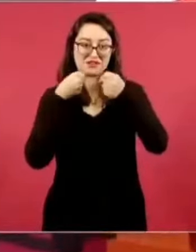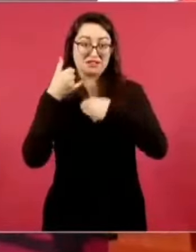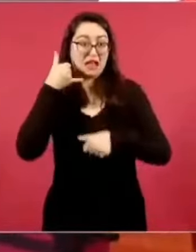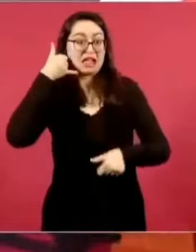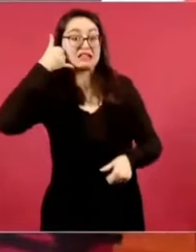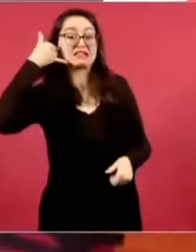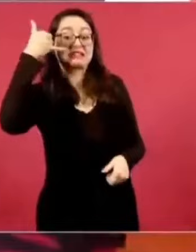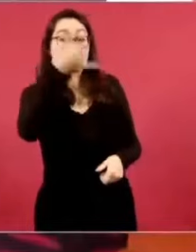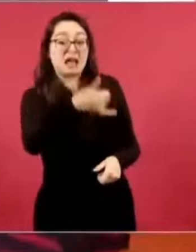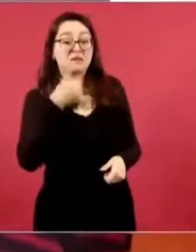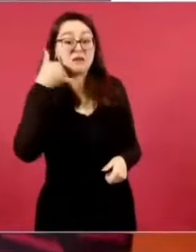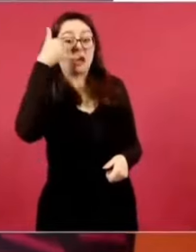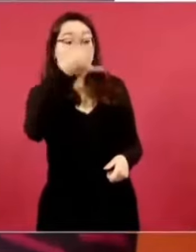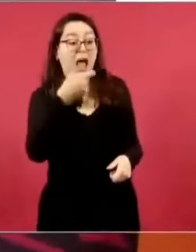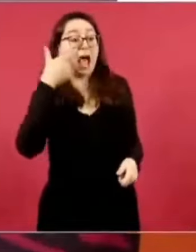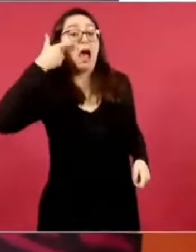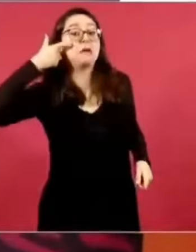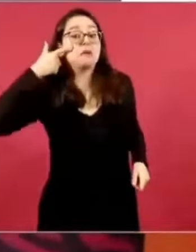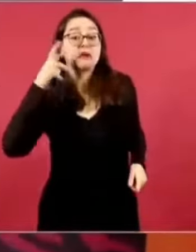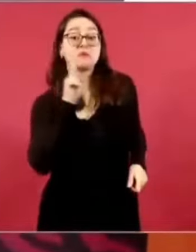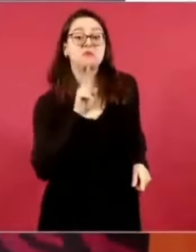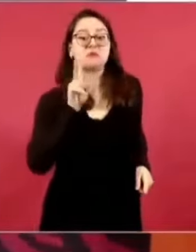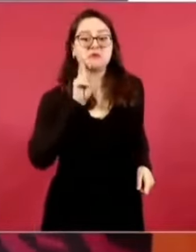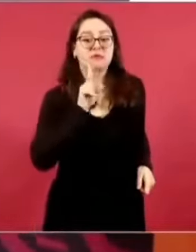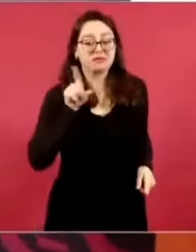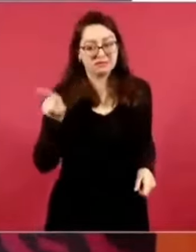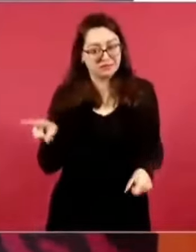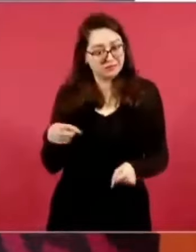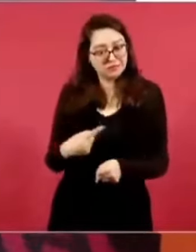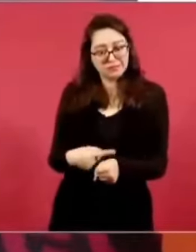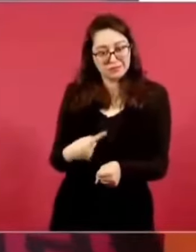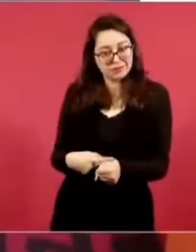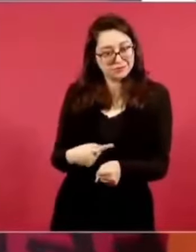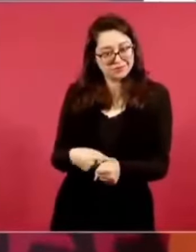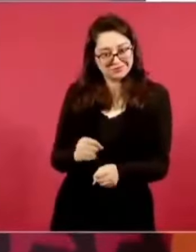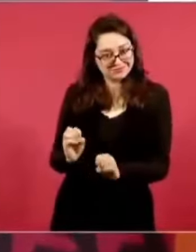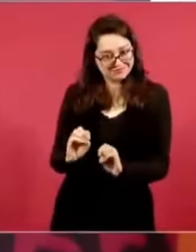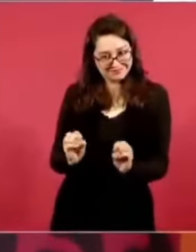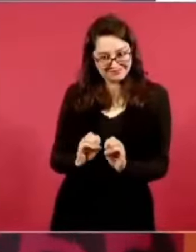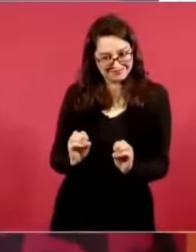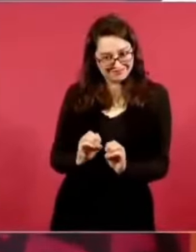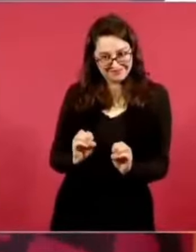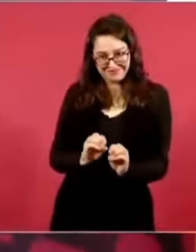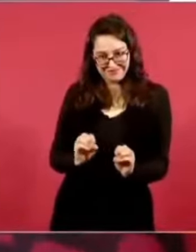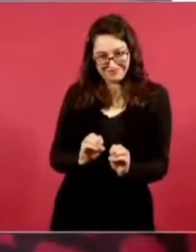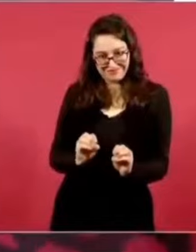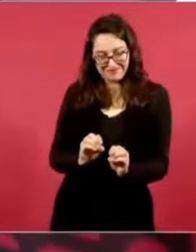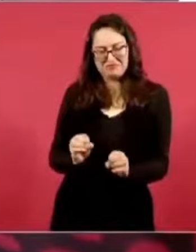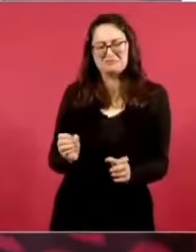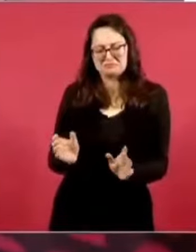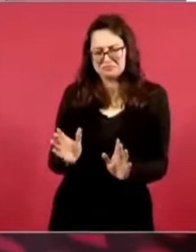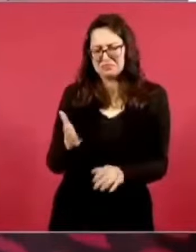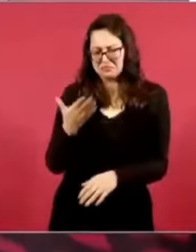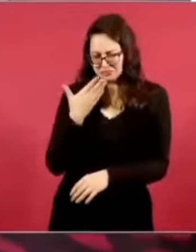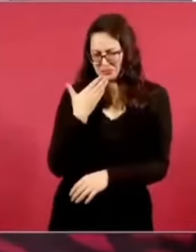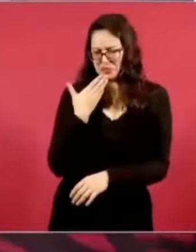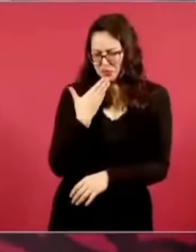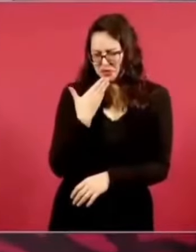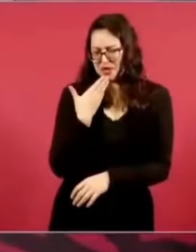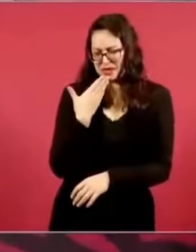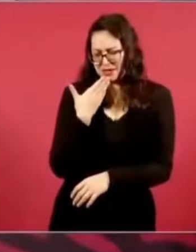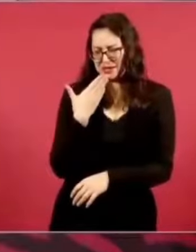para ver si funcionan, y es bueno, ¿no?, porque están